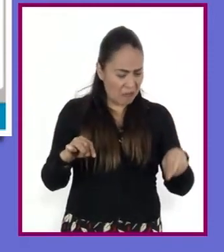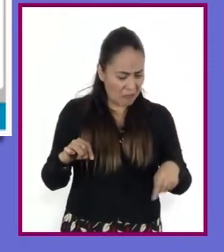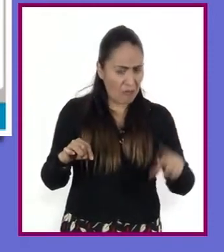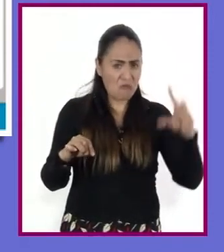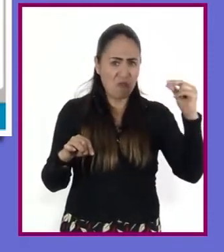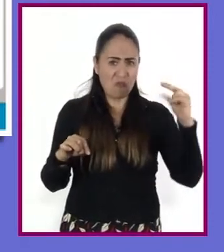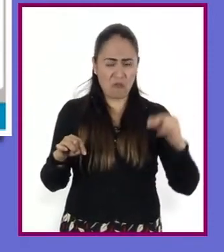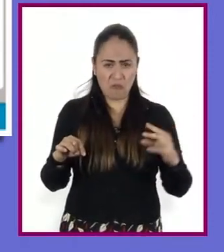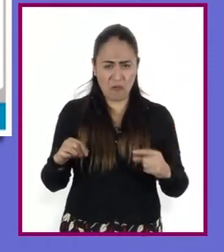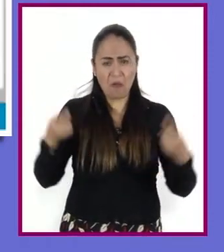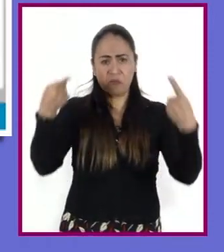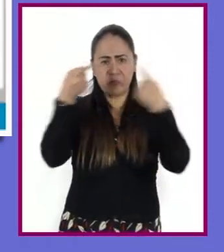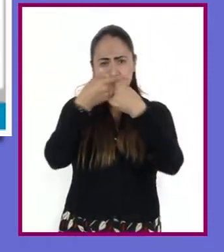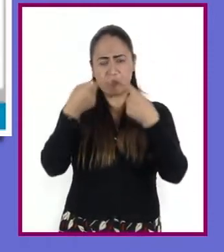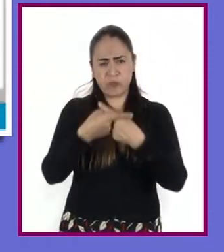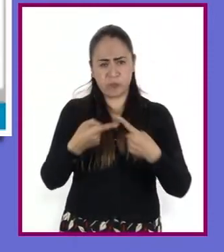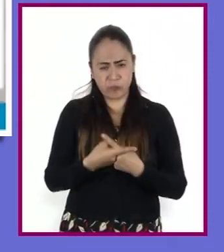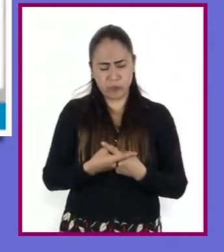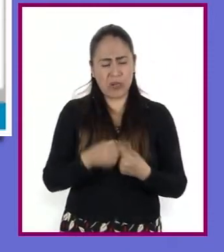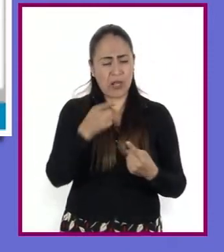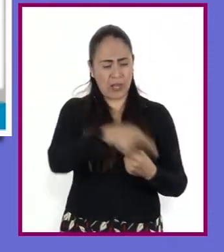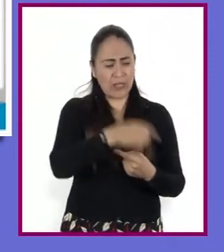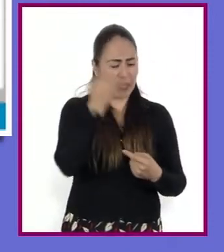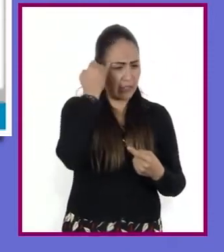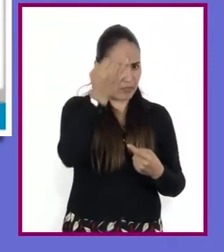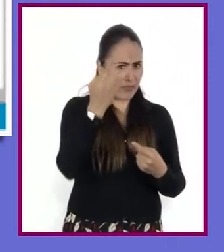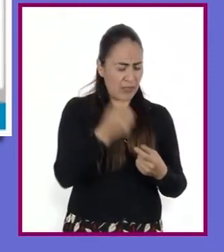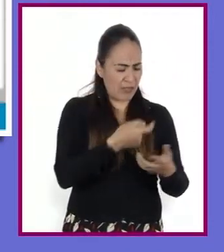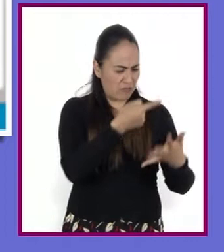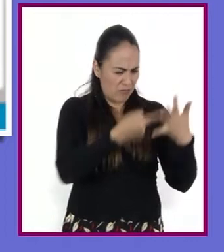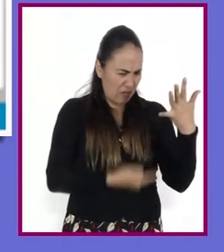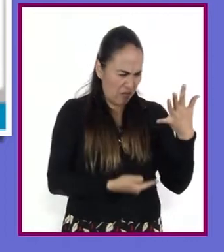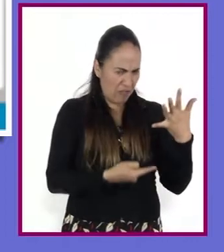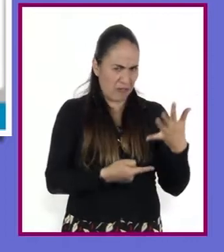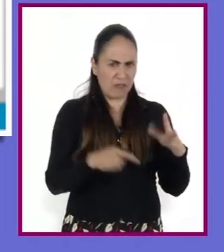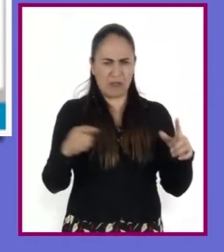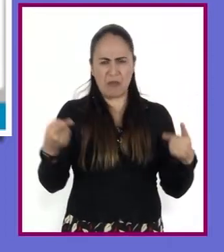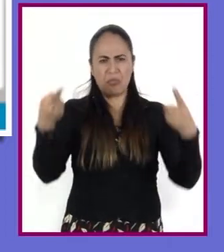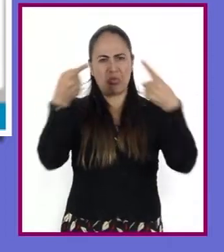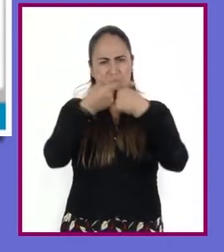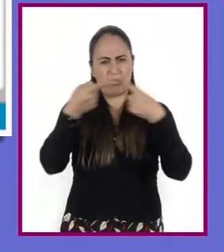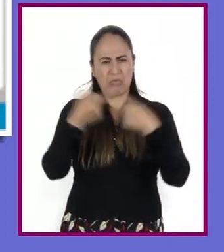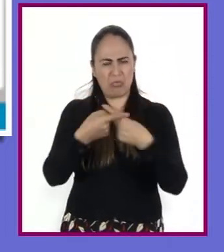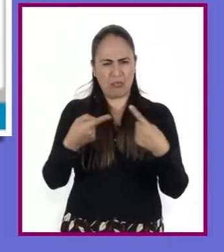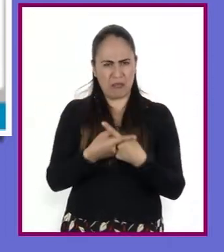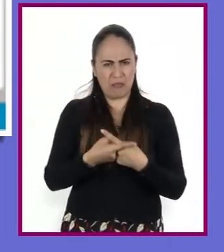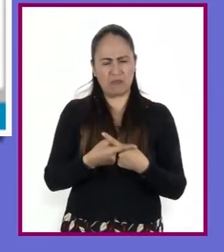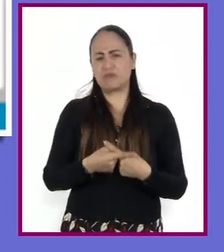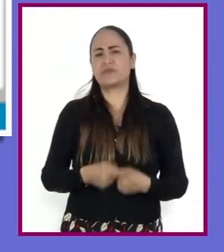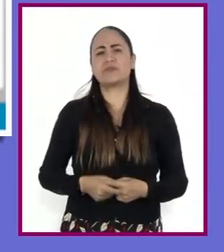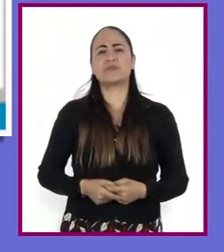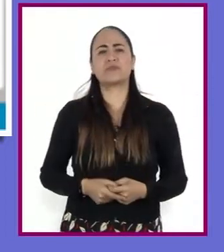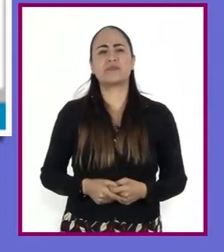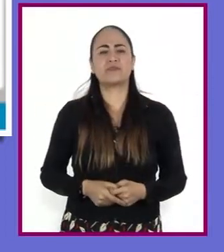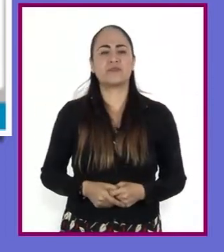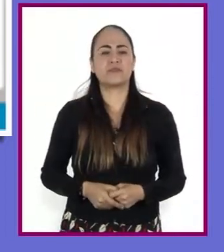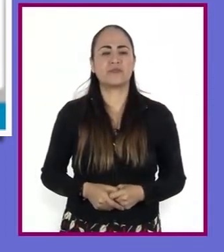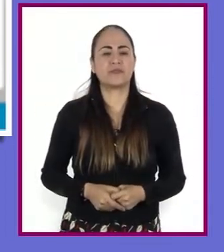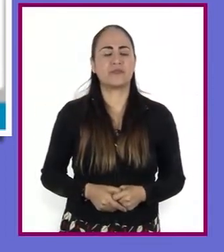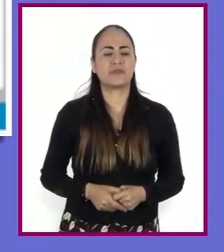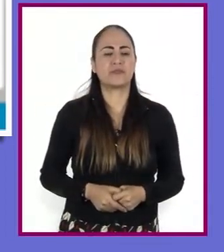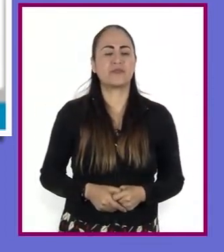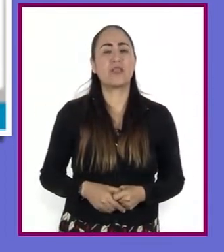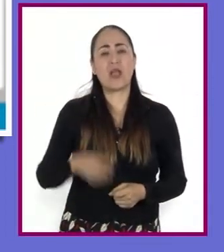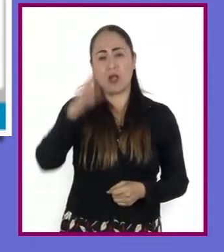Es decir, las ideas expresadas entre uno y otro texto son opuestas o contradictorias. Son